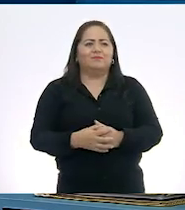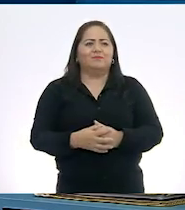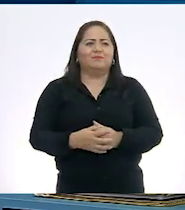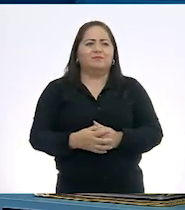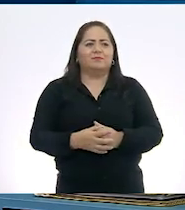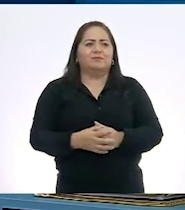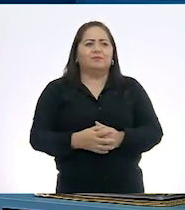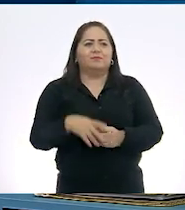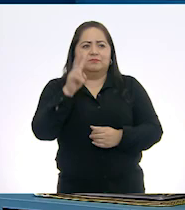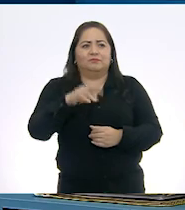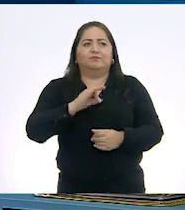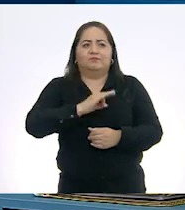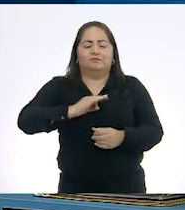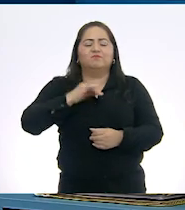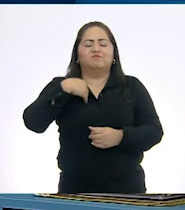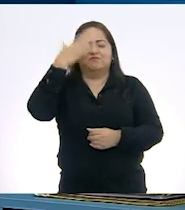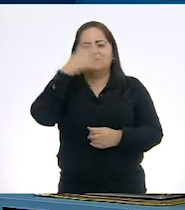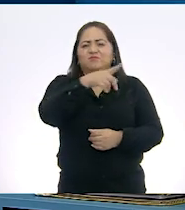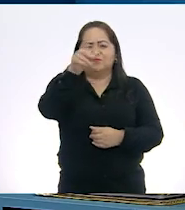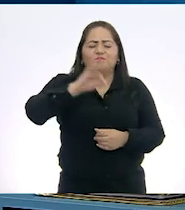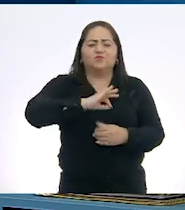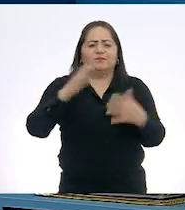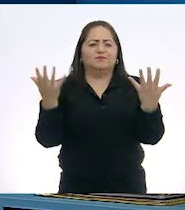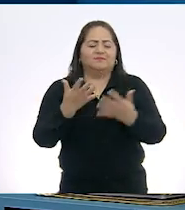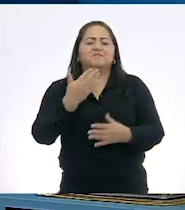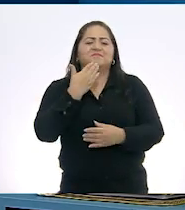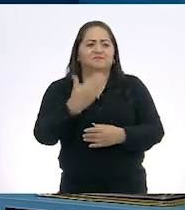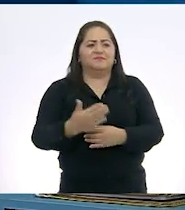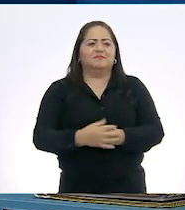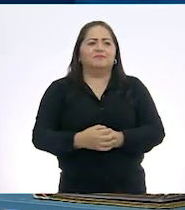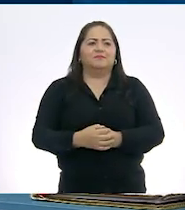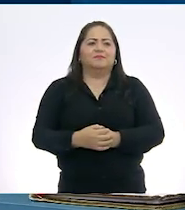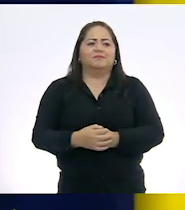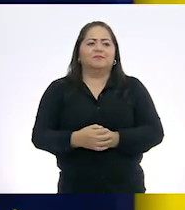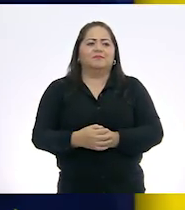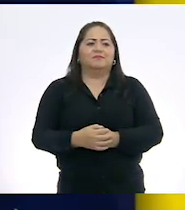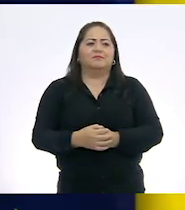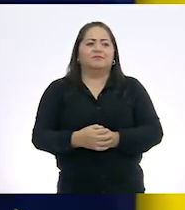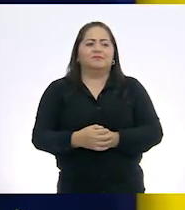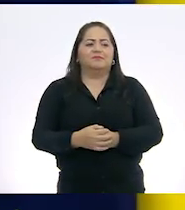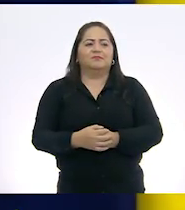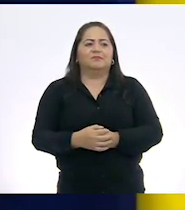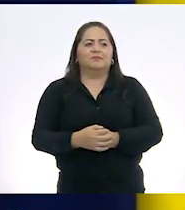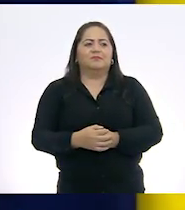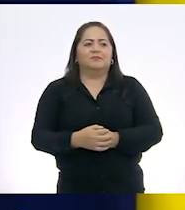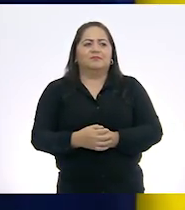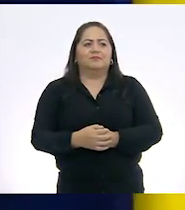¿sí? De antemano, felicito porque sé que lo vas a hacer muy bien. Muy bien, maestro, muy bien.